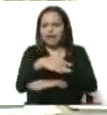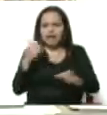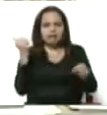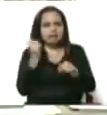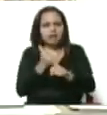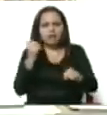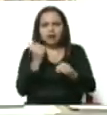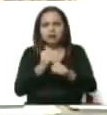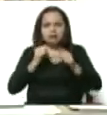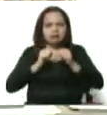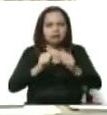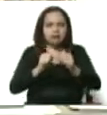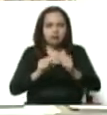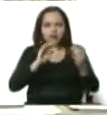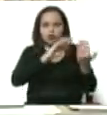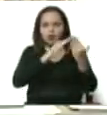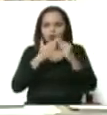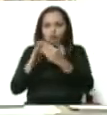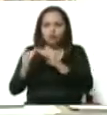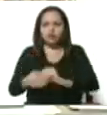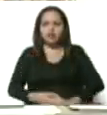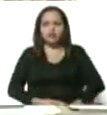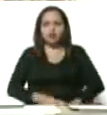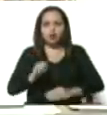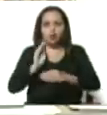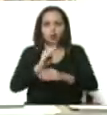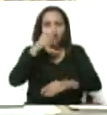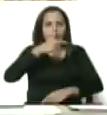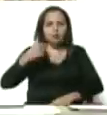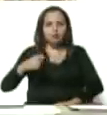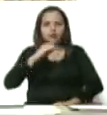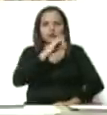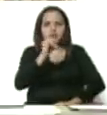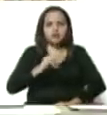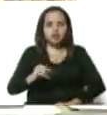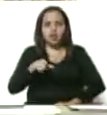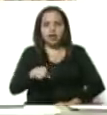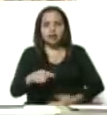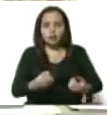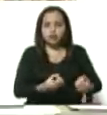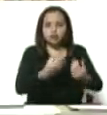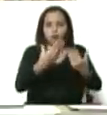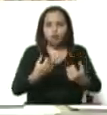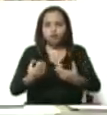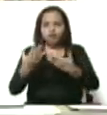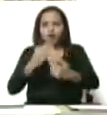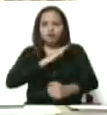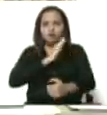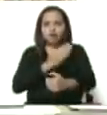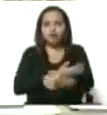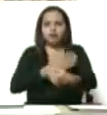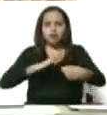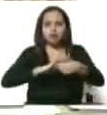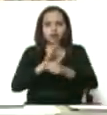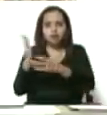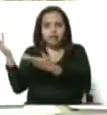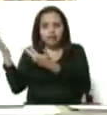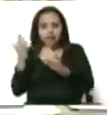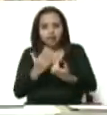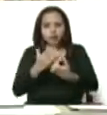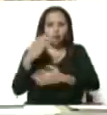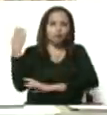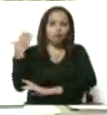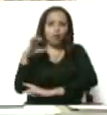en las comunidades, protegiendo al pueblo zuliano con este brote tan fuerte del virus colombiano que entró a